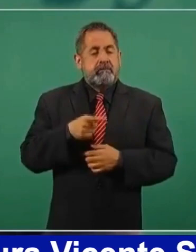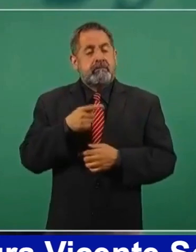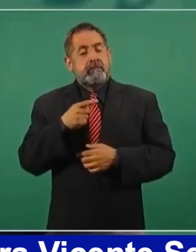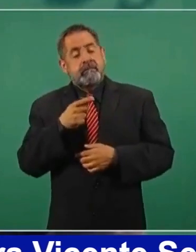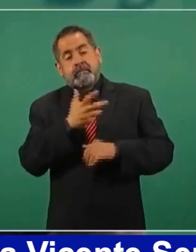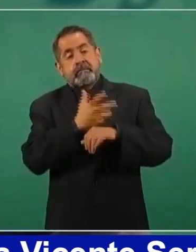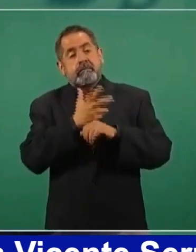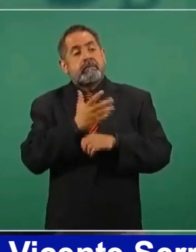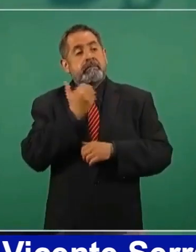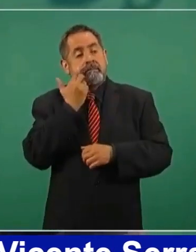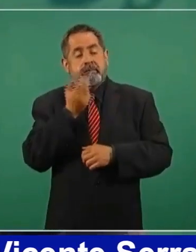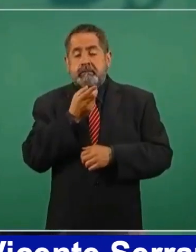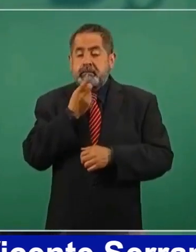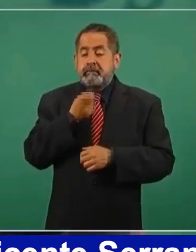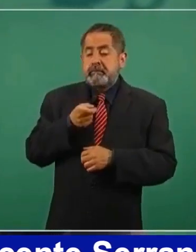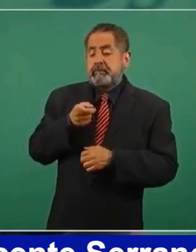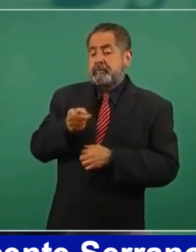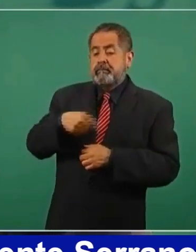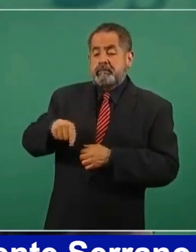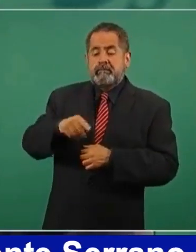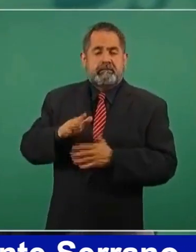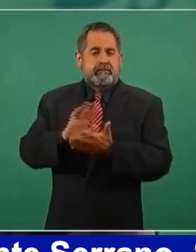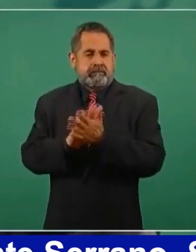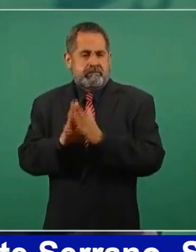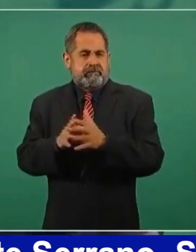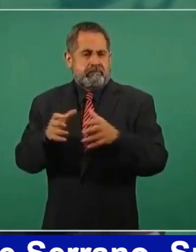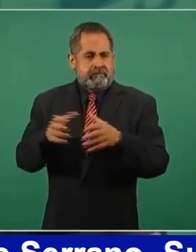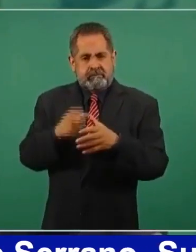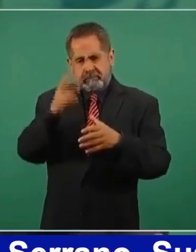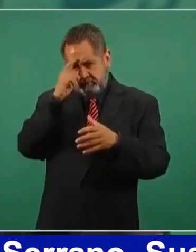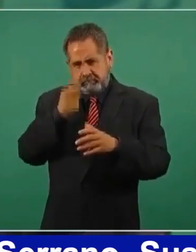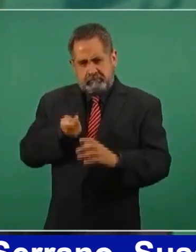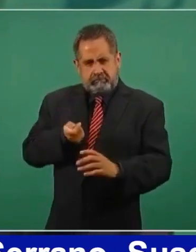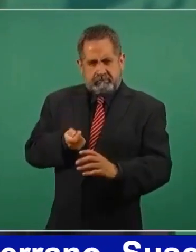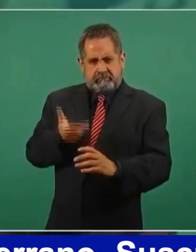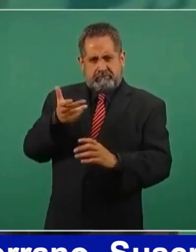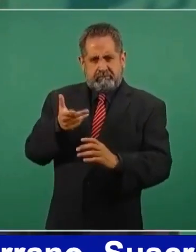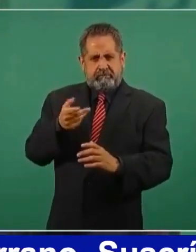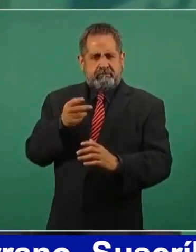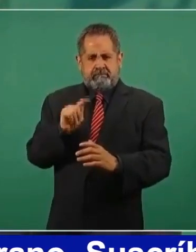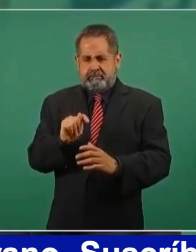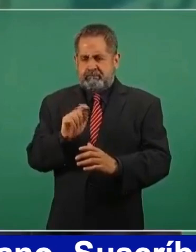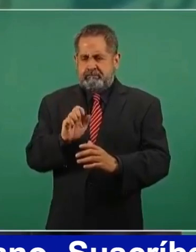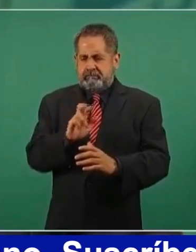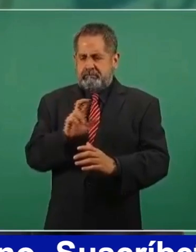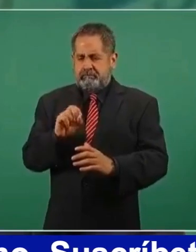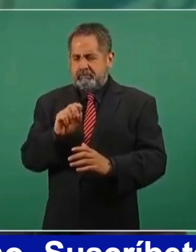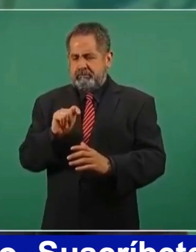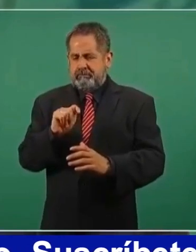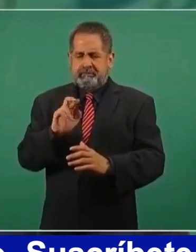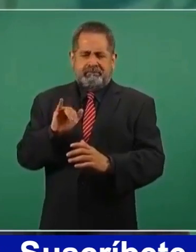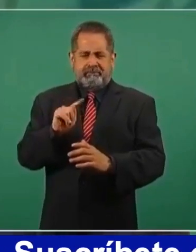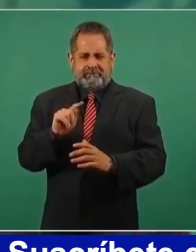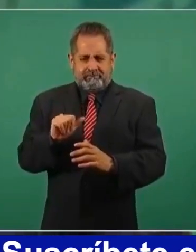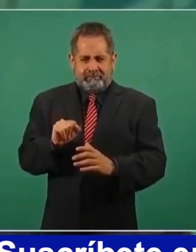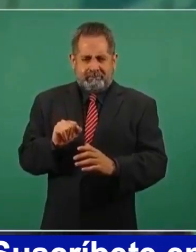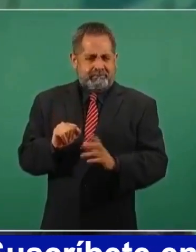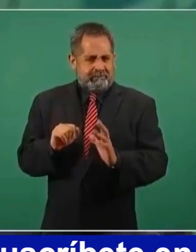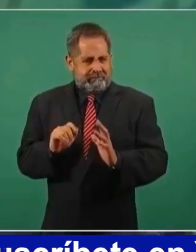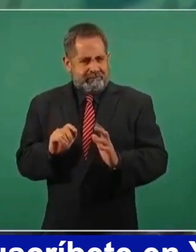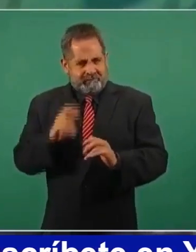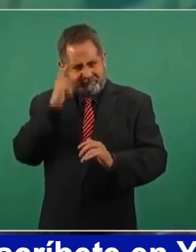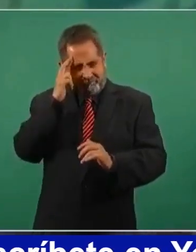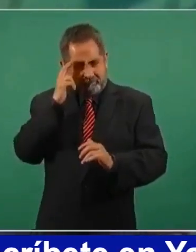delictivas de México fueran considerados terroristas